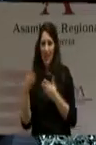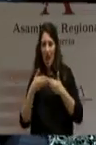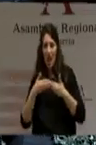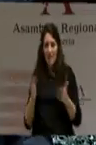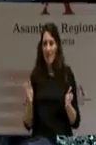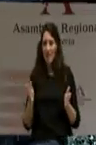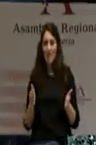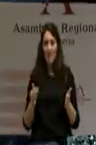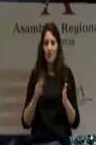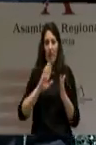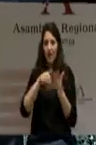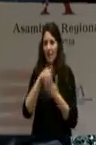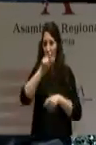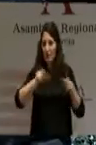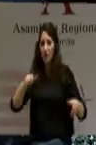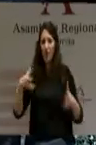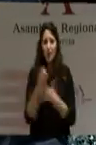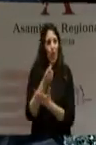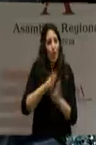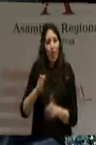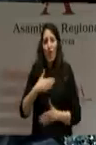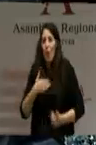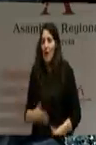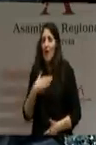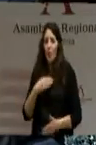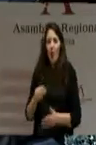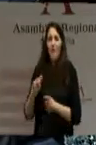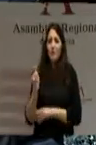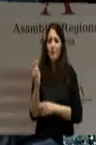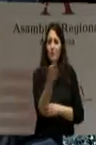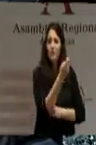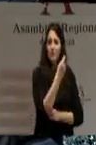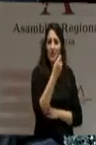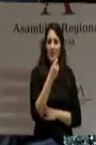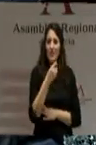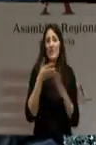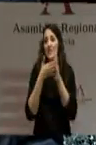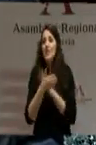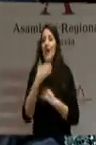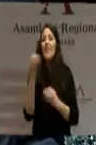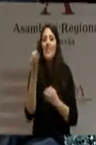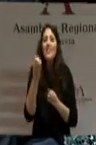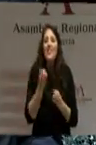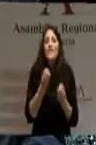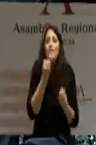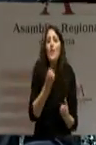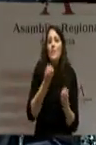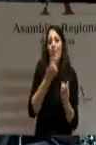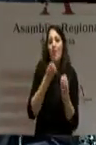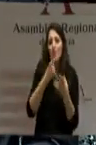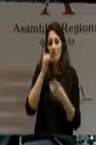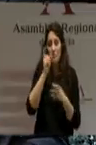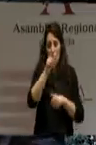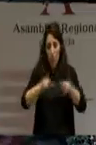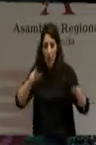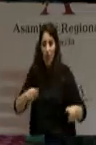de todos los ciudadanos. No podemos olvidar que la democracia se sustenta en la información y que tan solo el ciudadano que tiene